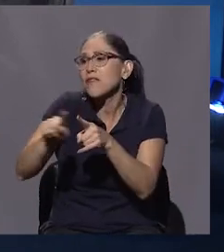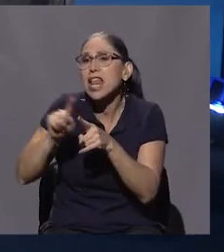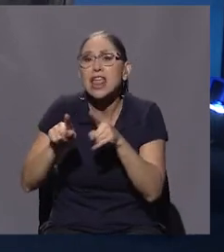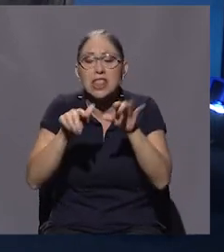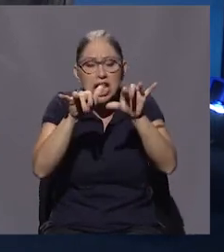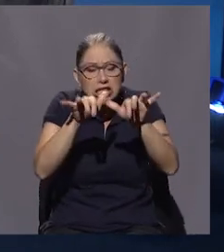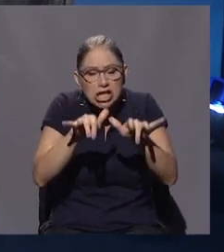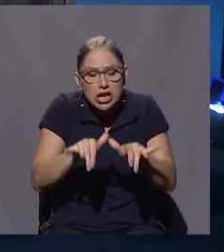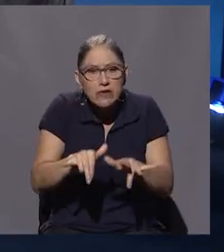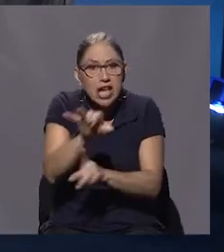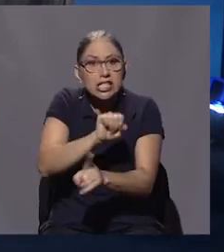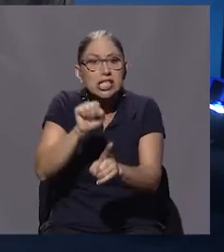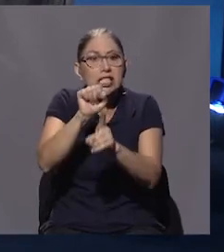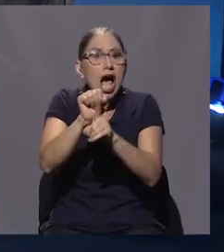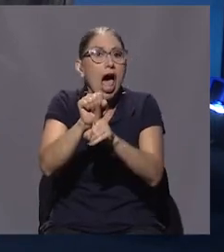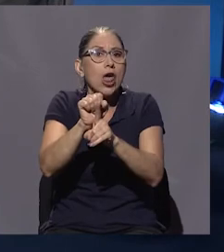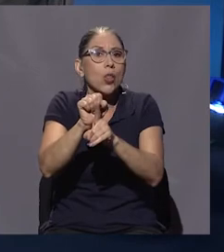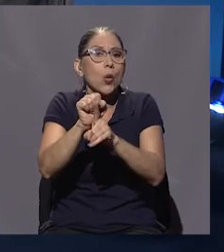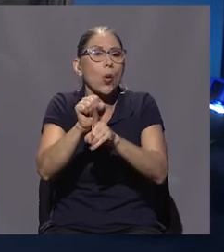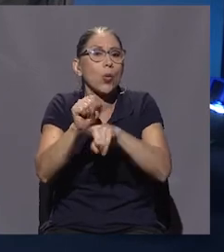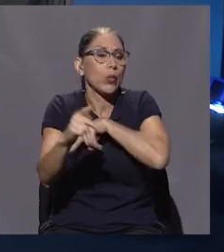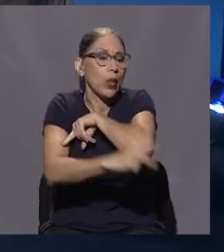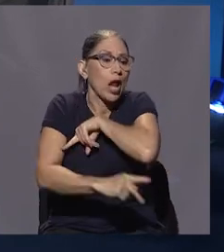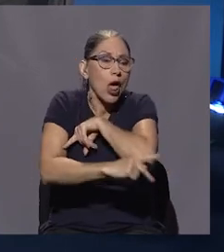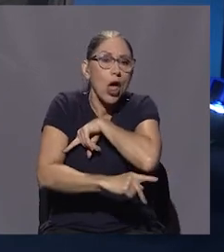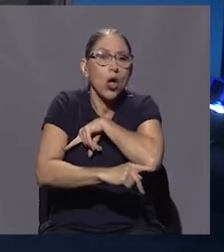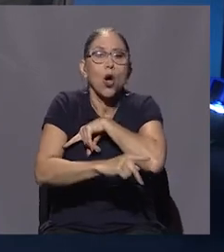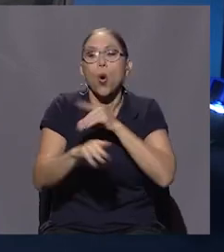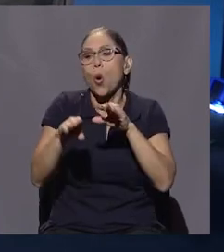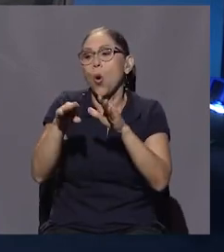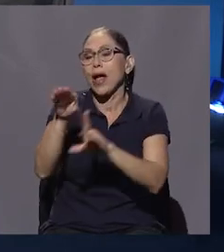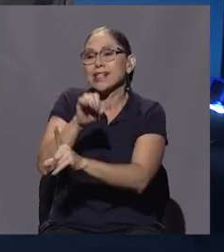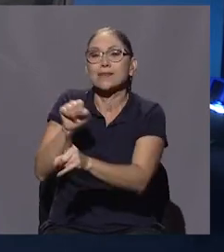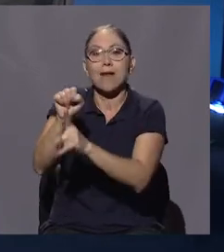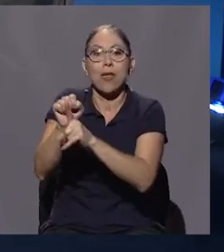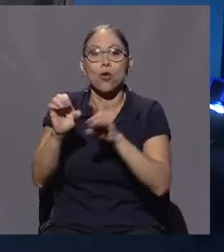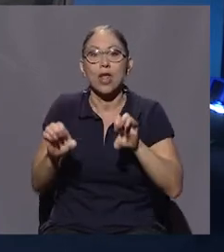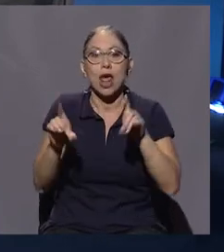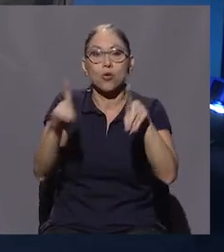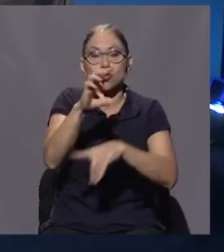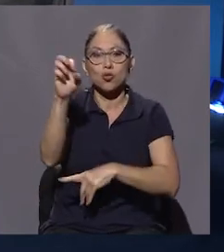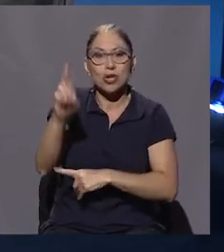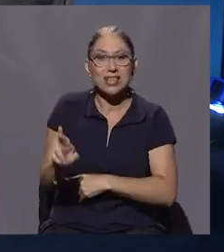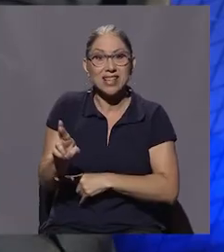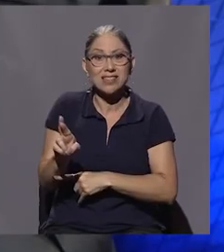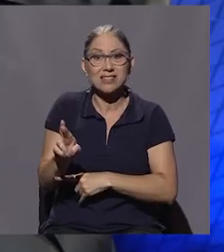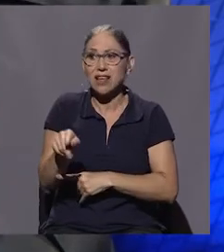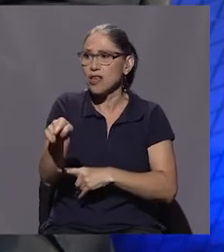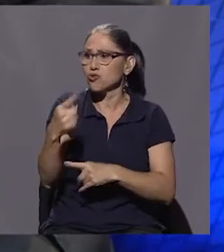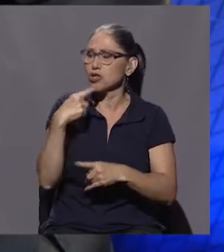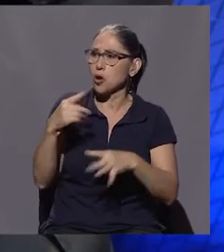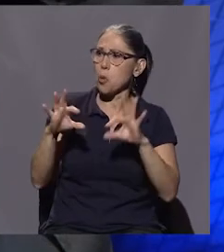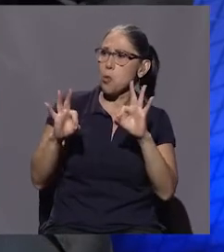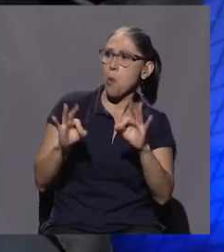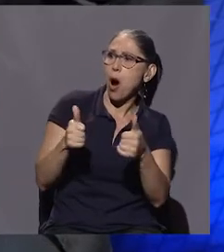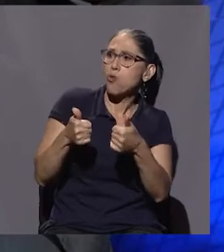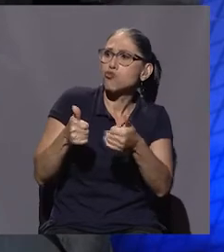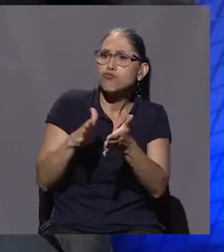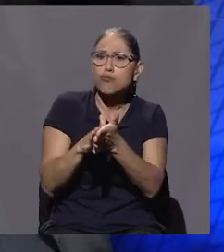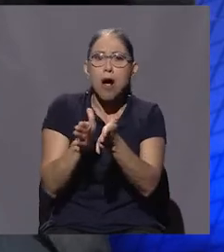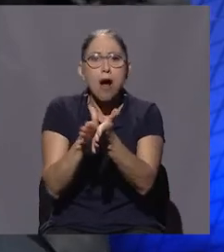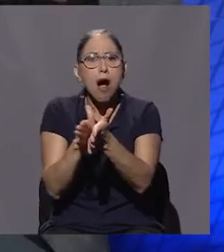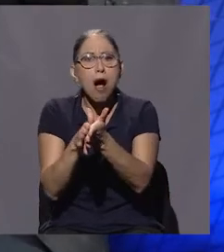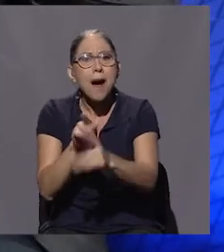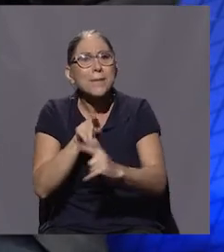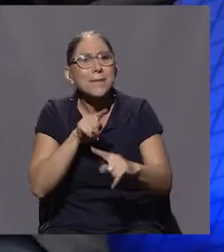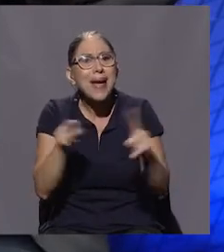nación y tal, simplemente lo aplauden, sin ver realmente cuál es el elemento básico que está detrás de todo